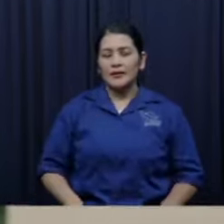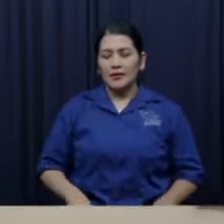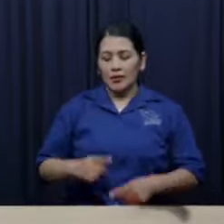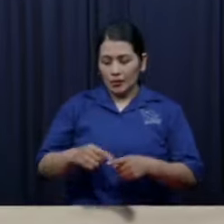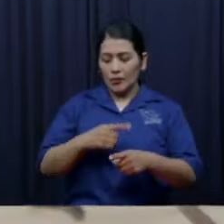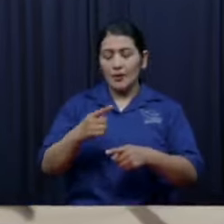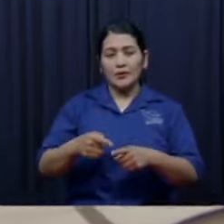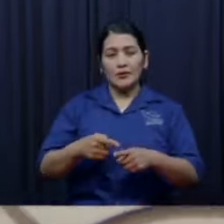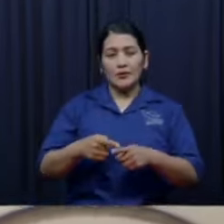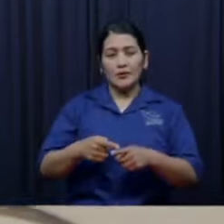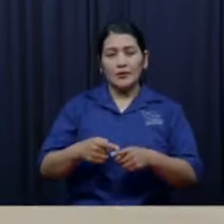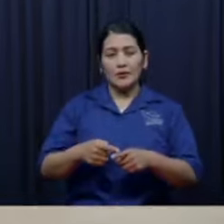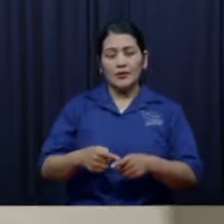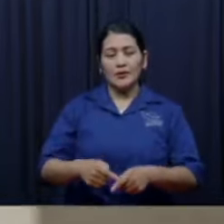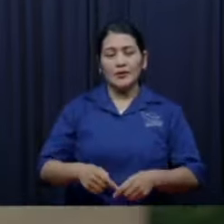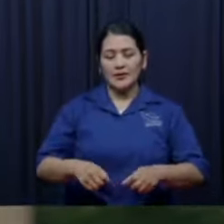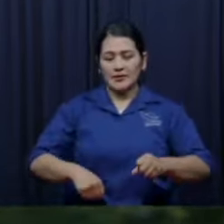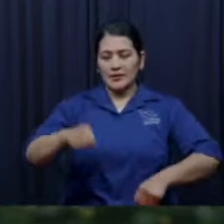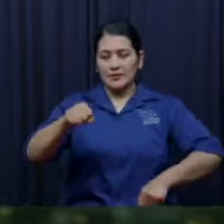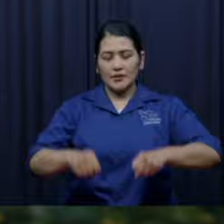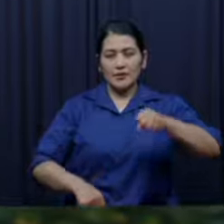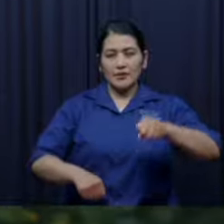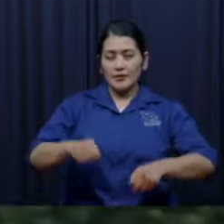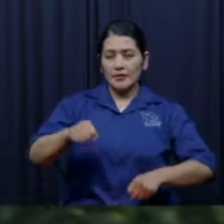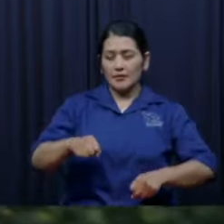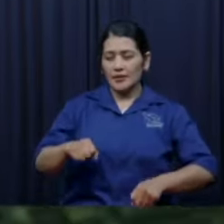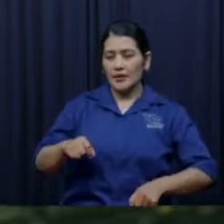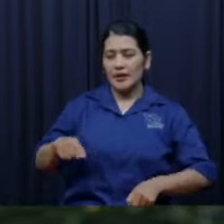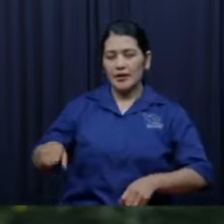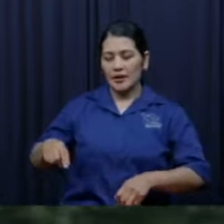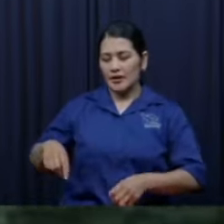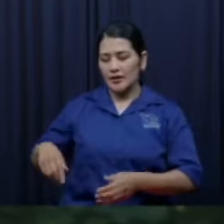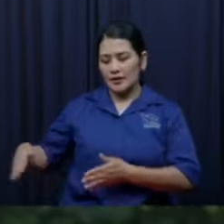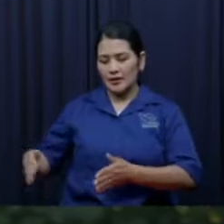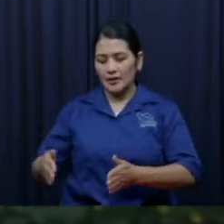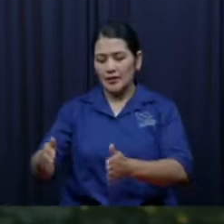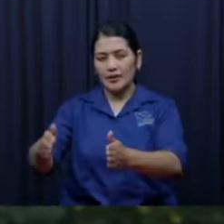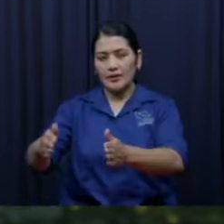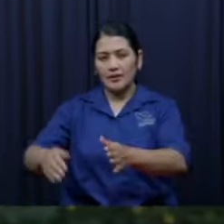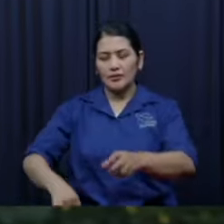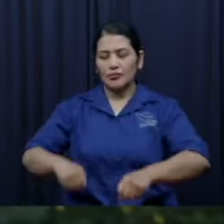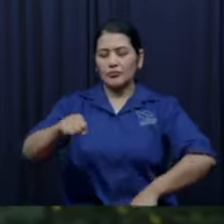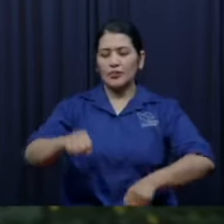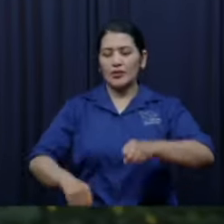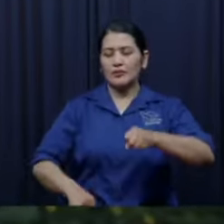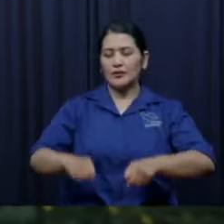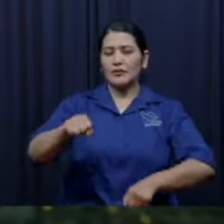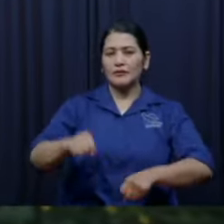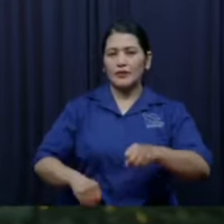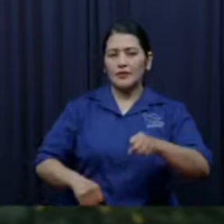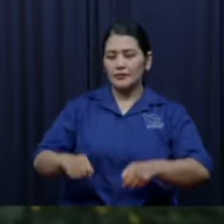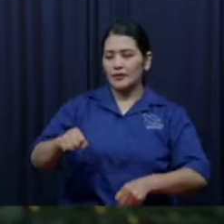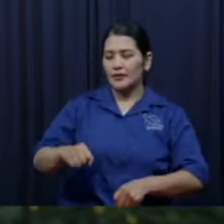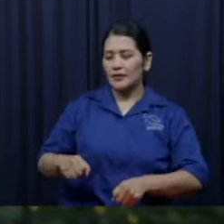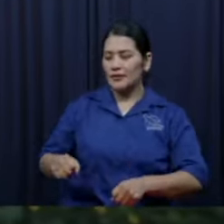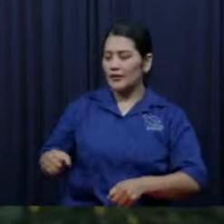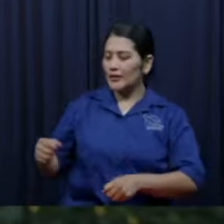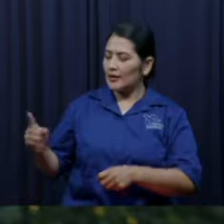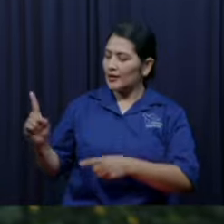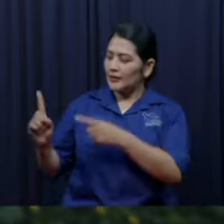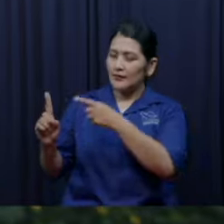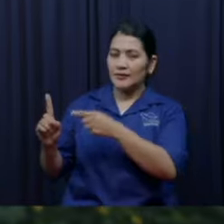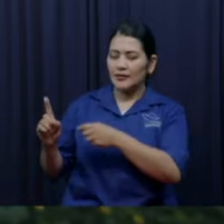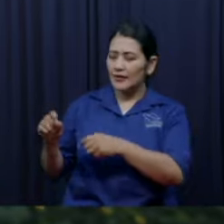me recuerdo que por la calzada hola vos que tal estás bien vos gracias a Dios aquí que está desfilando al mío también aquí los venimos a hacerle